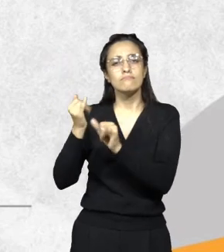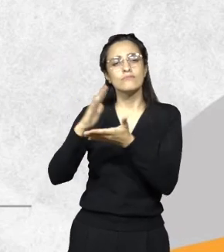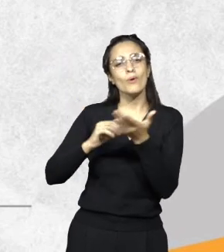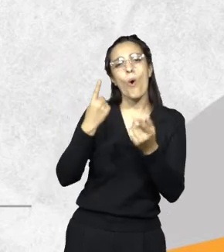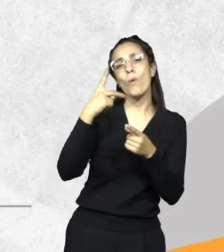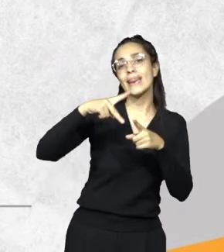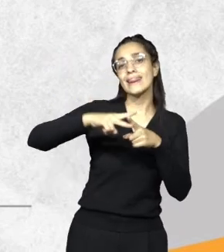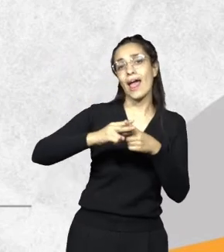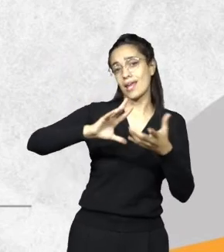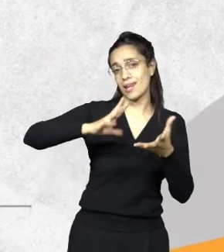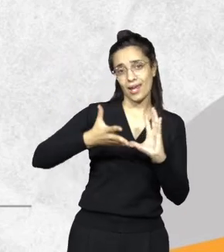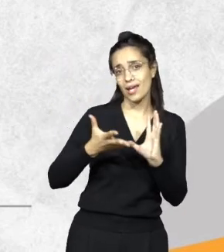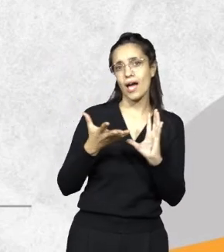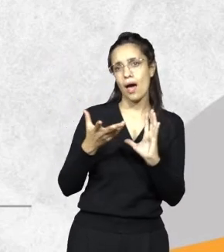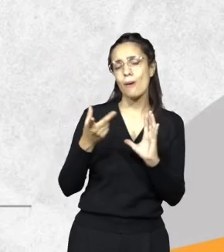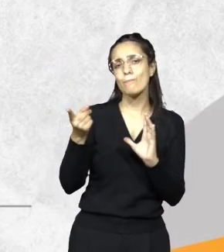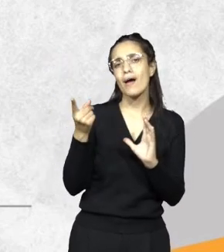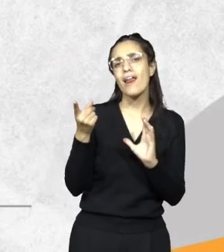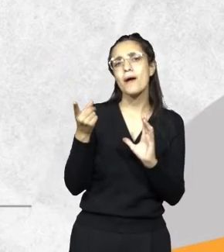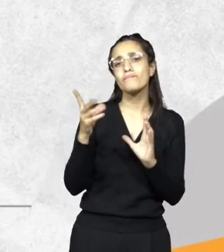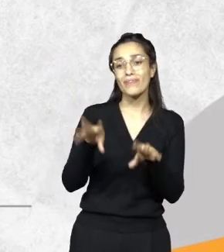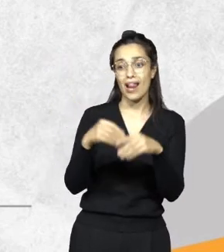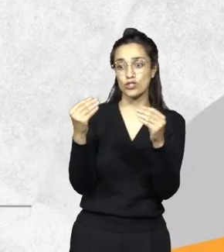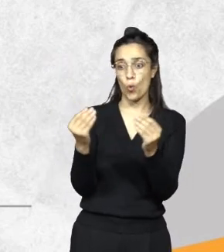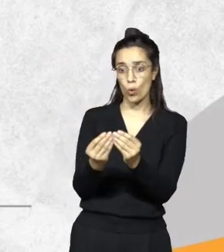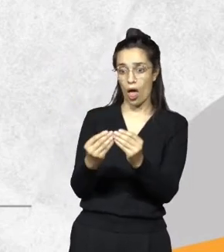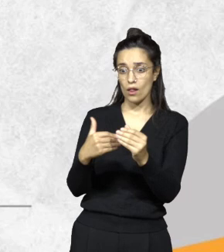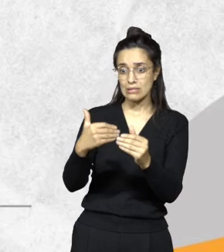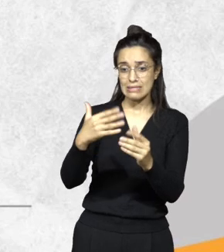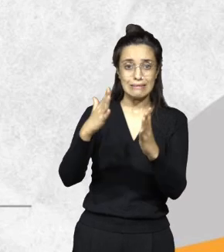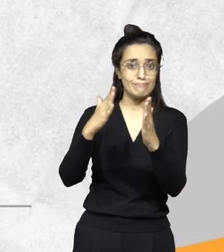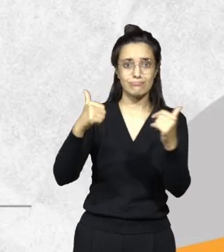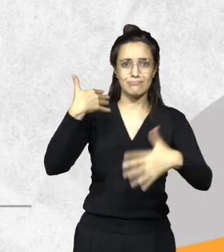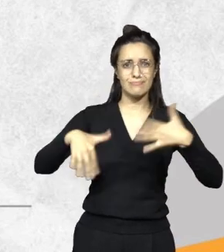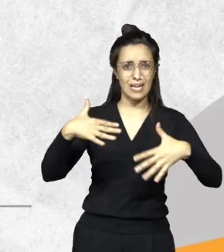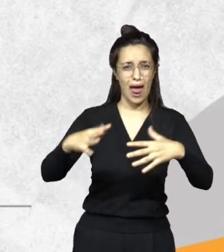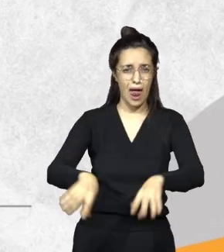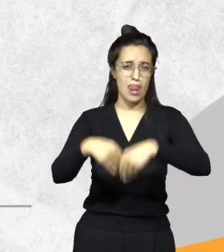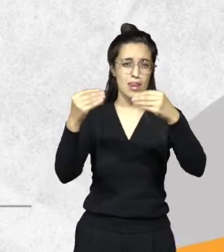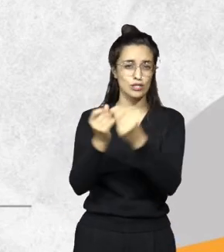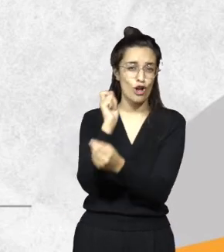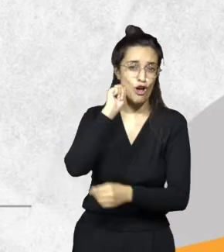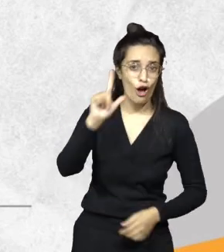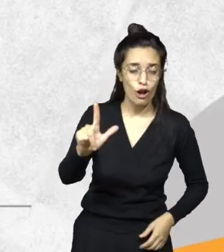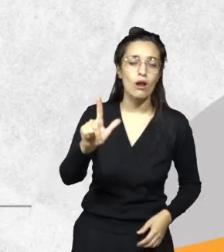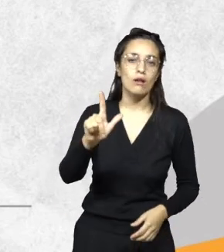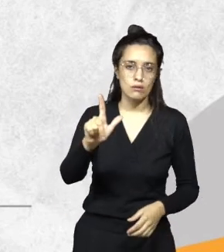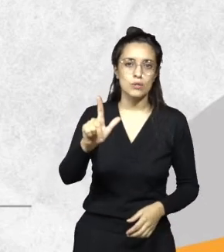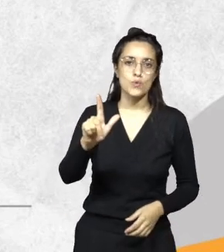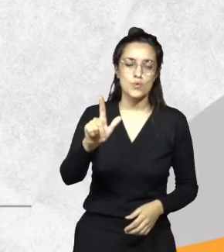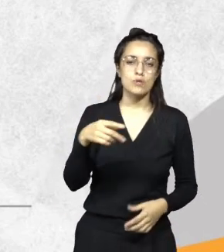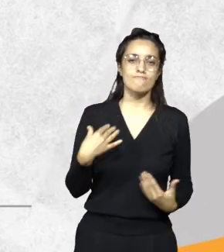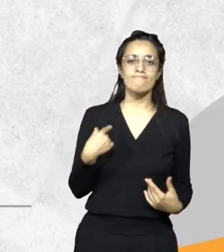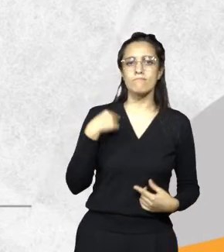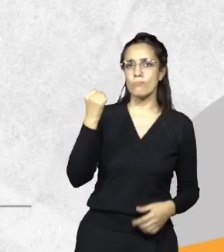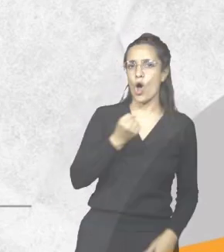lograr resultados rápidos y consistentes o a largo plazo. Y digo, qué importante, porque para la función pública que uno tiene lograr